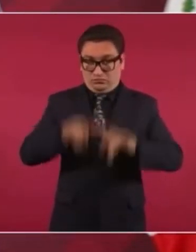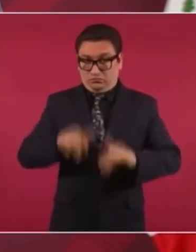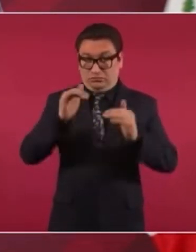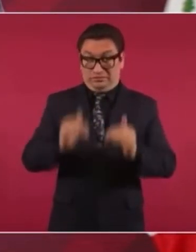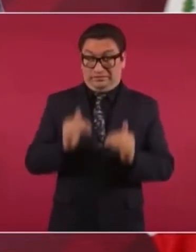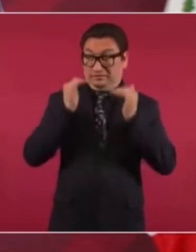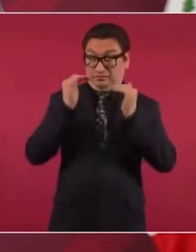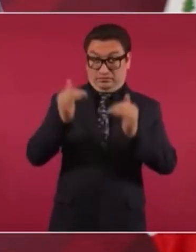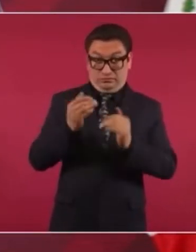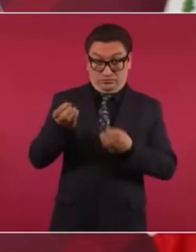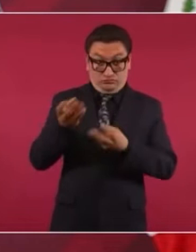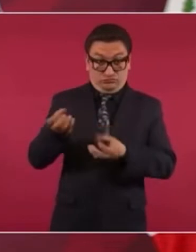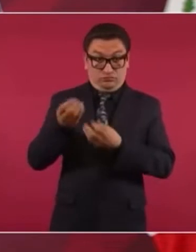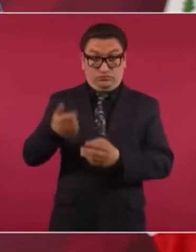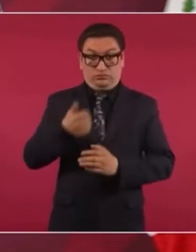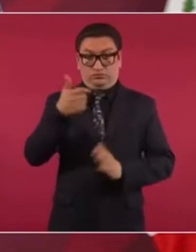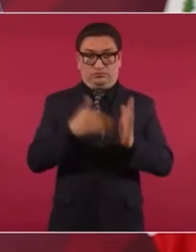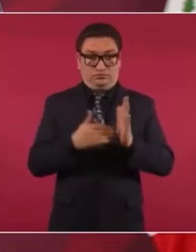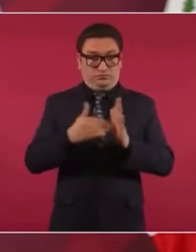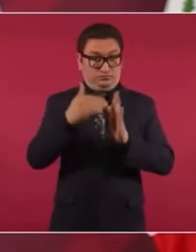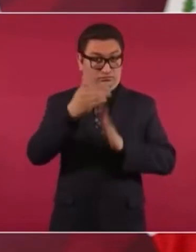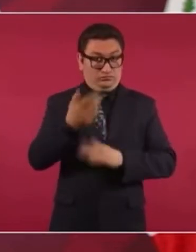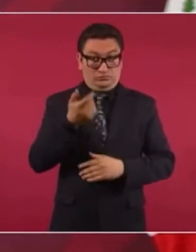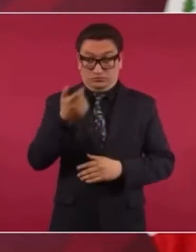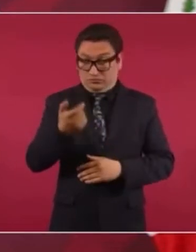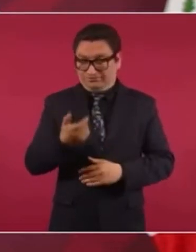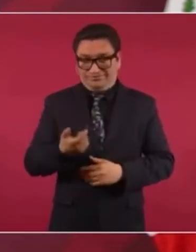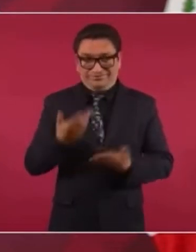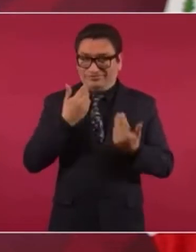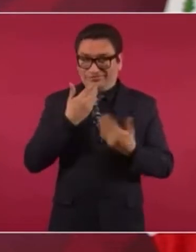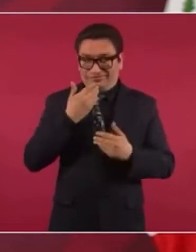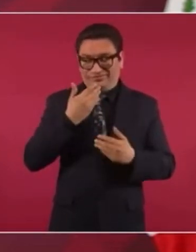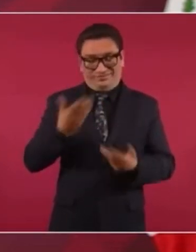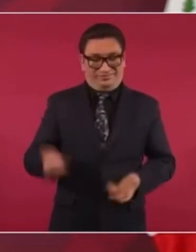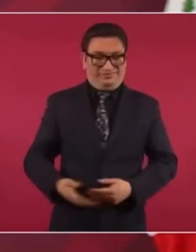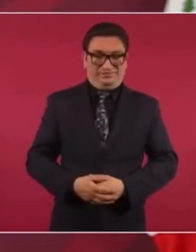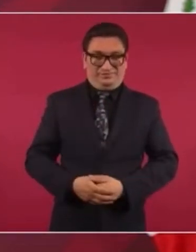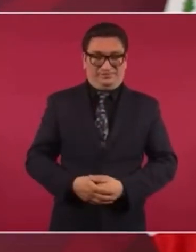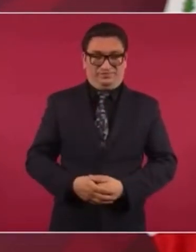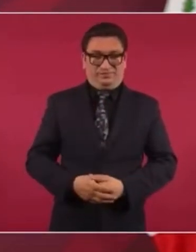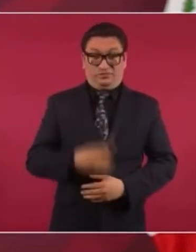costo de seis mil millones de pesos anuales?